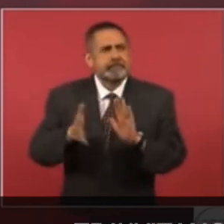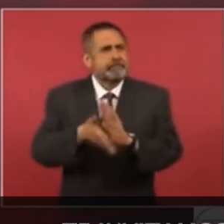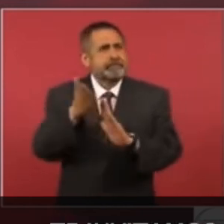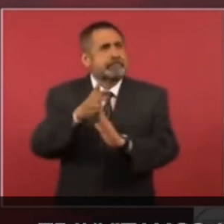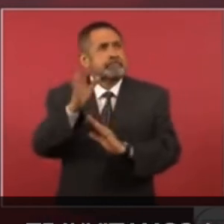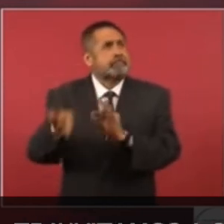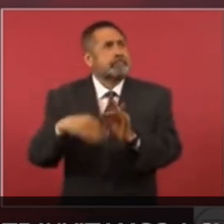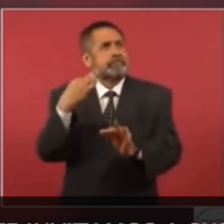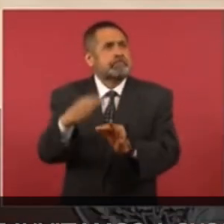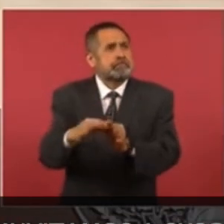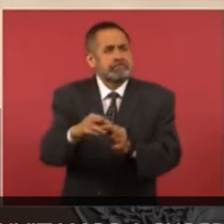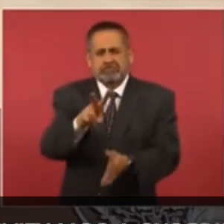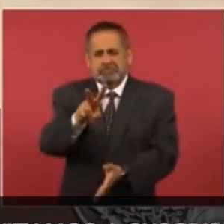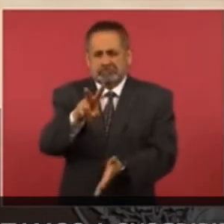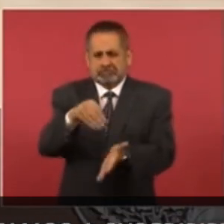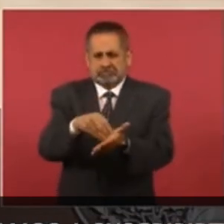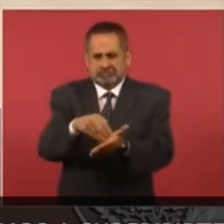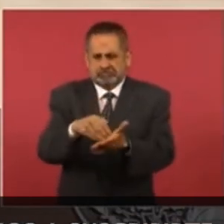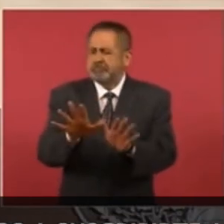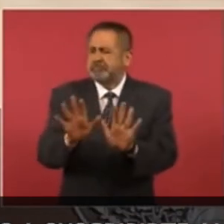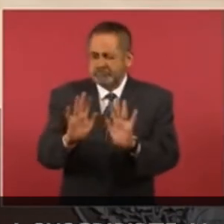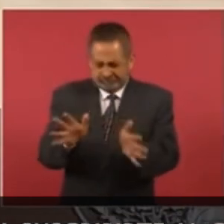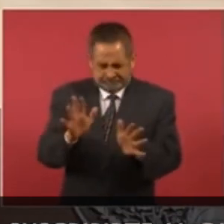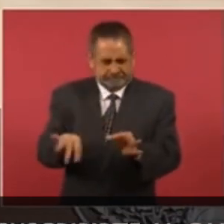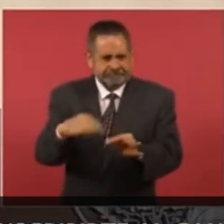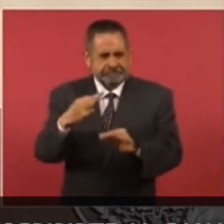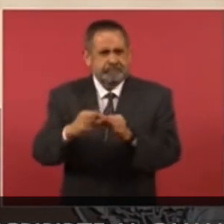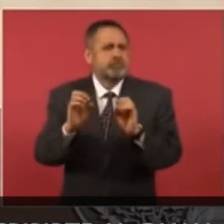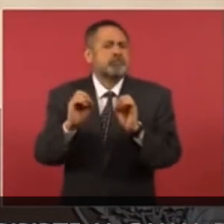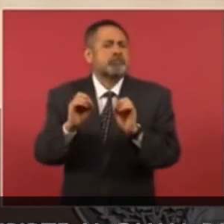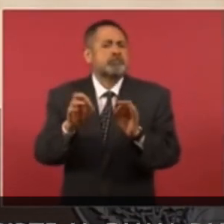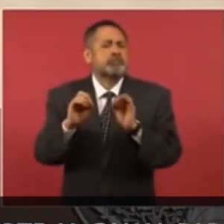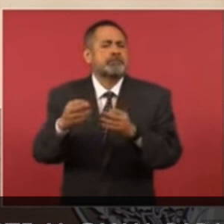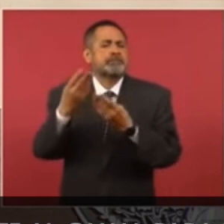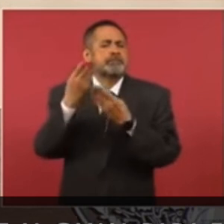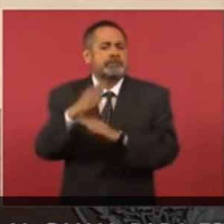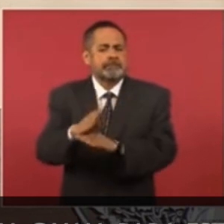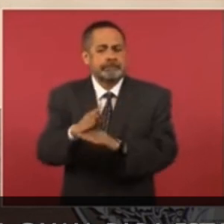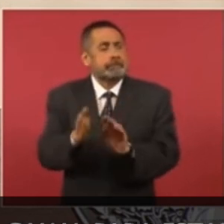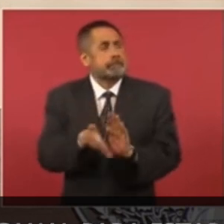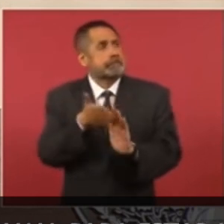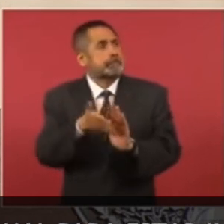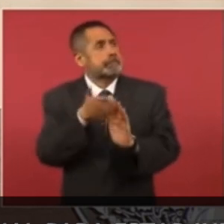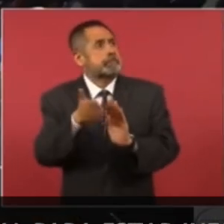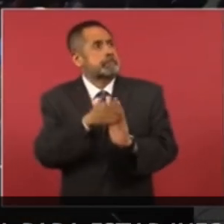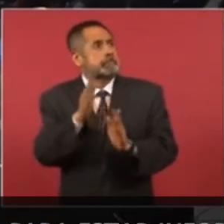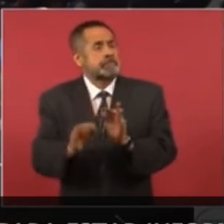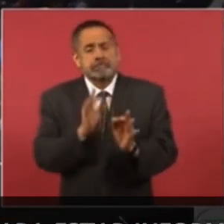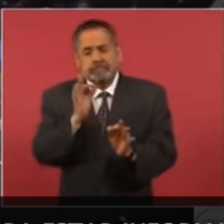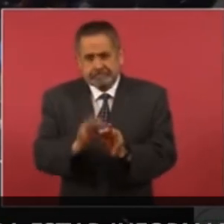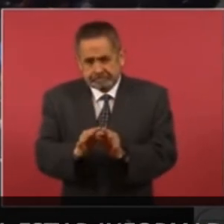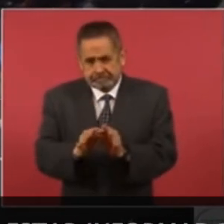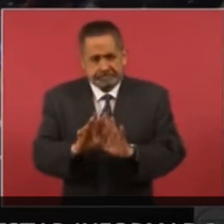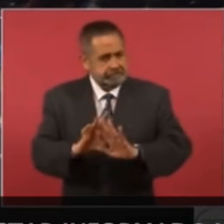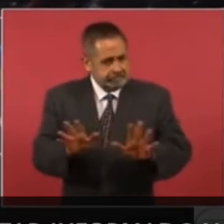sucursales y en proceso